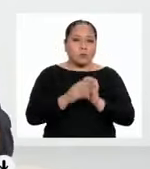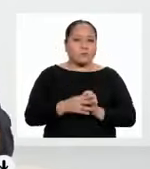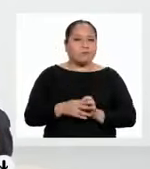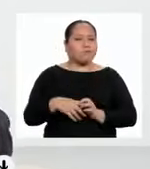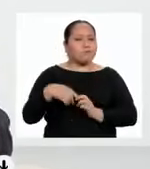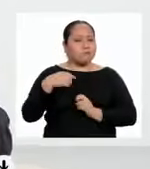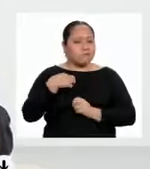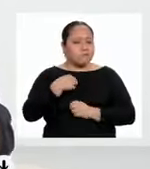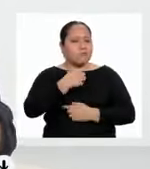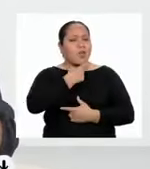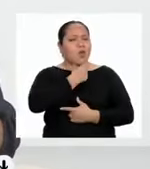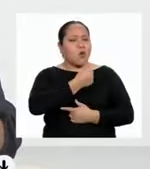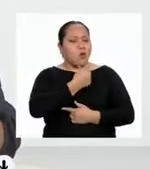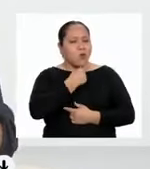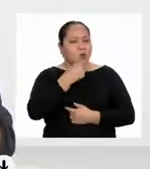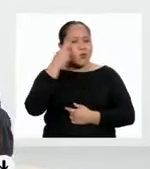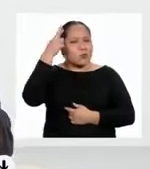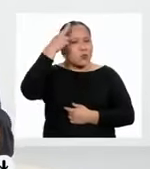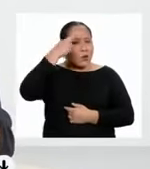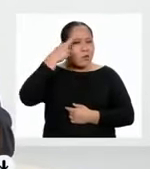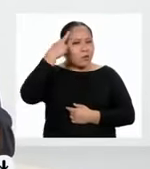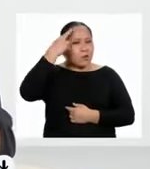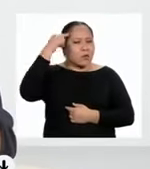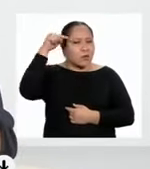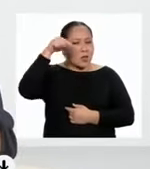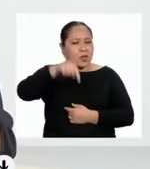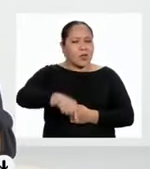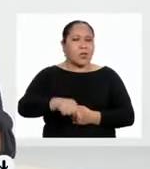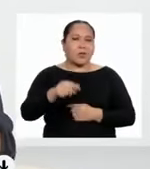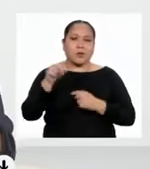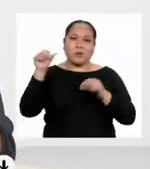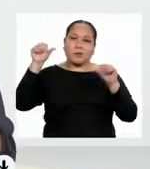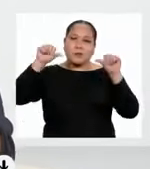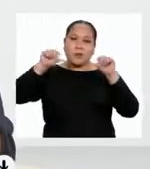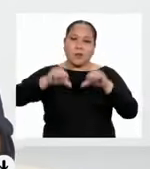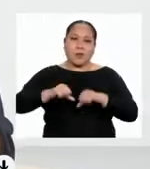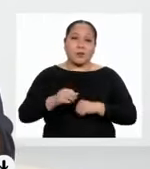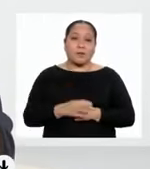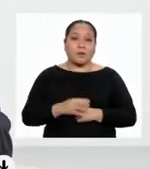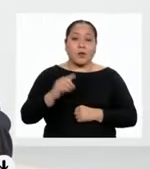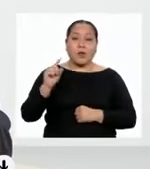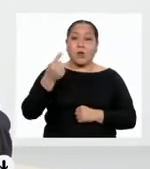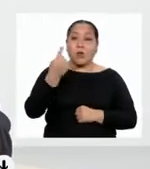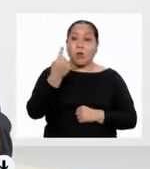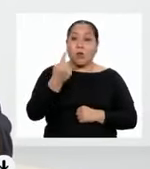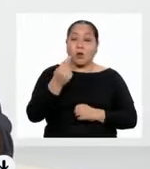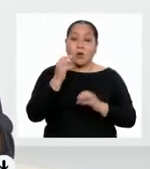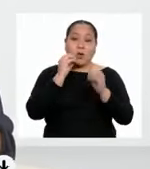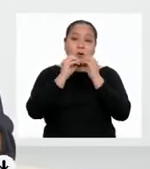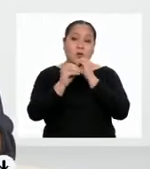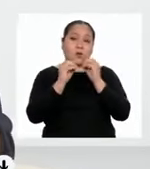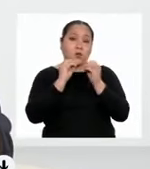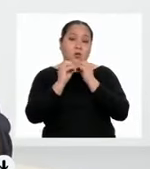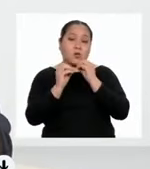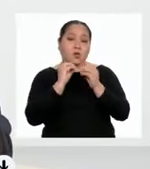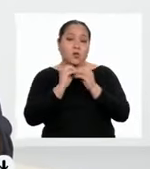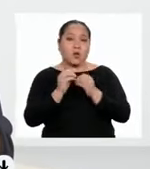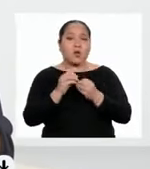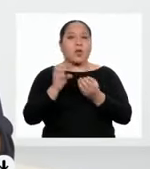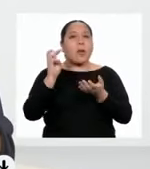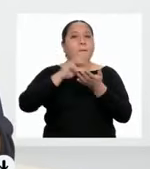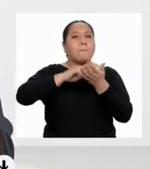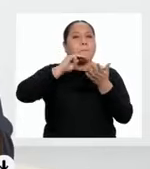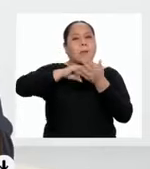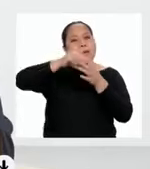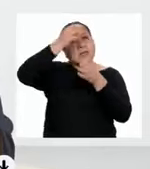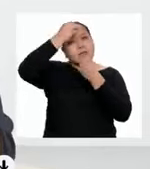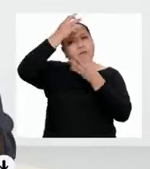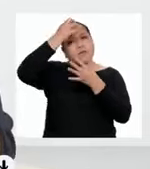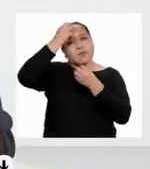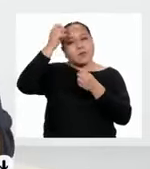estemos reflexionando en torno a este mal, cuya única cura es la información y la educación.